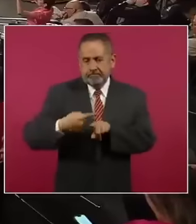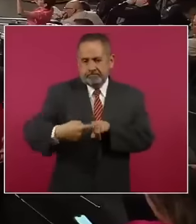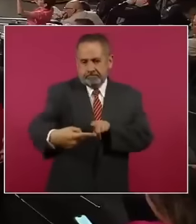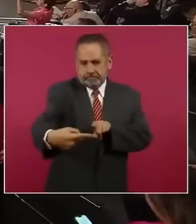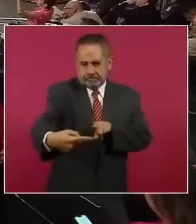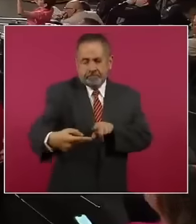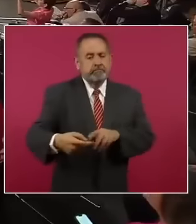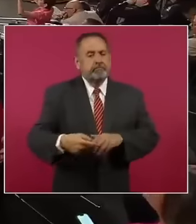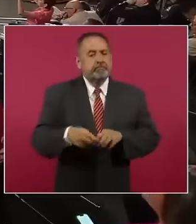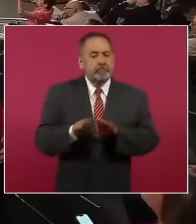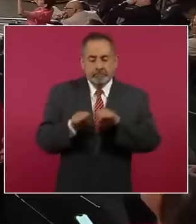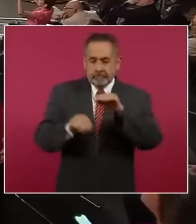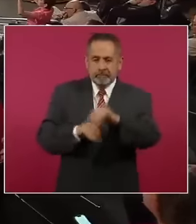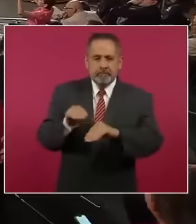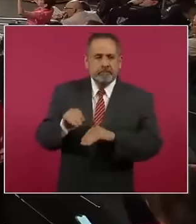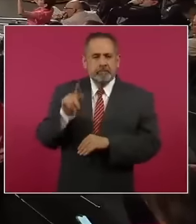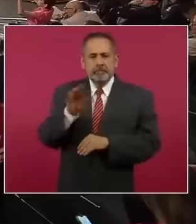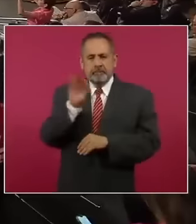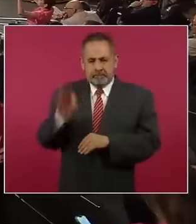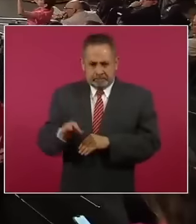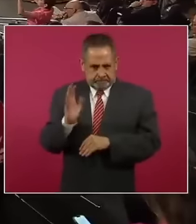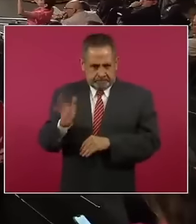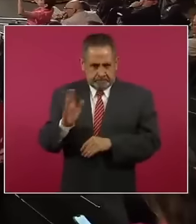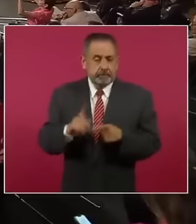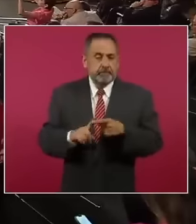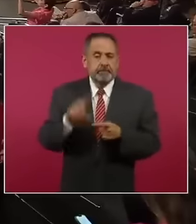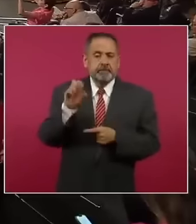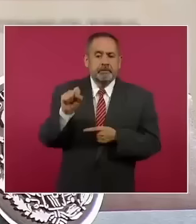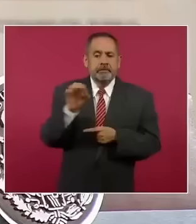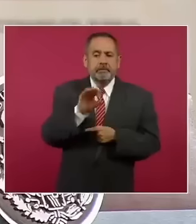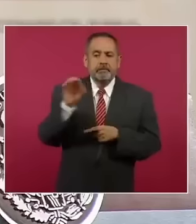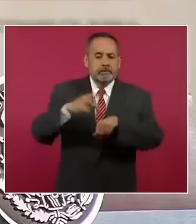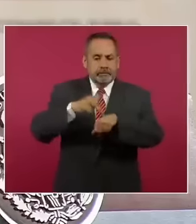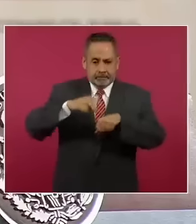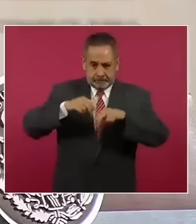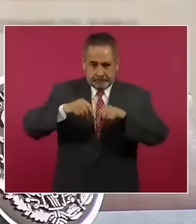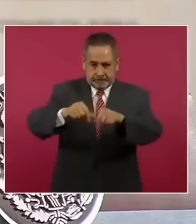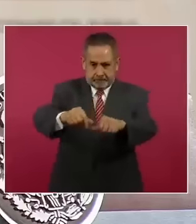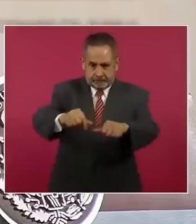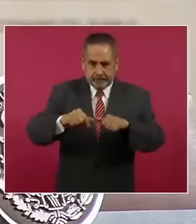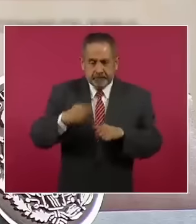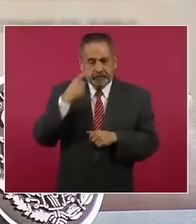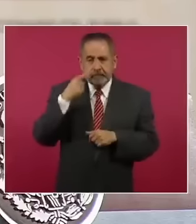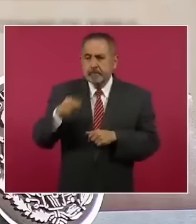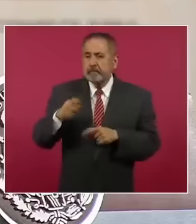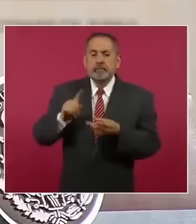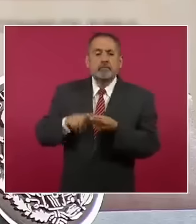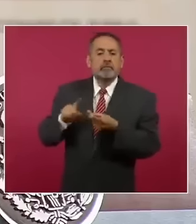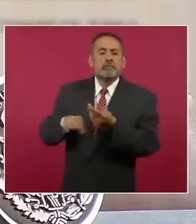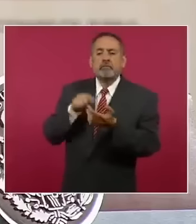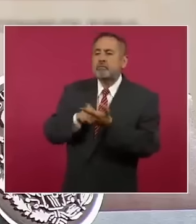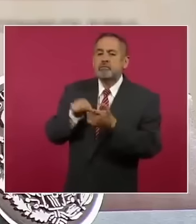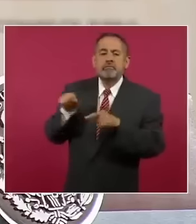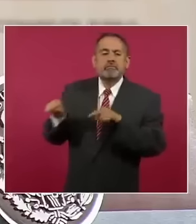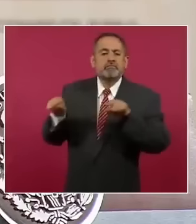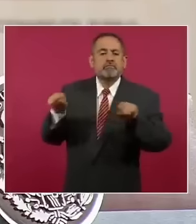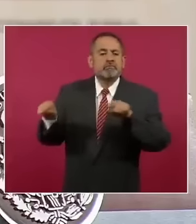durmientes en vía, hemos colocado el 60 por ciento del balasto. El balasto se produce en diferentes